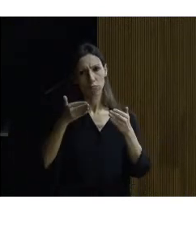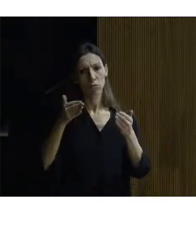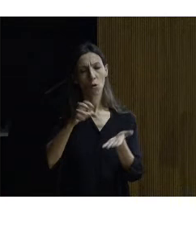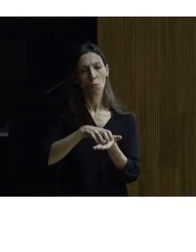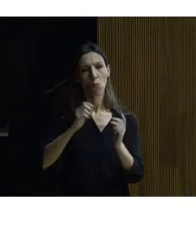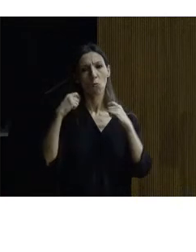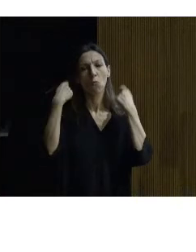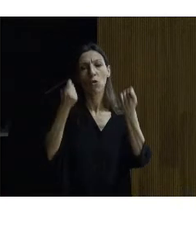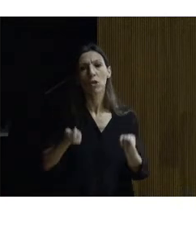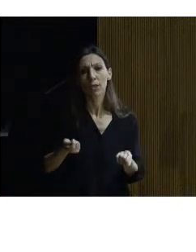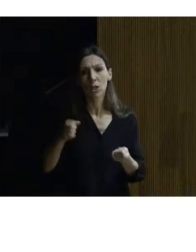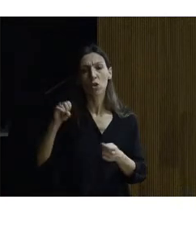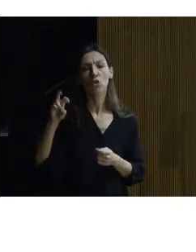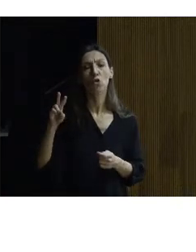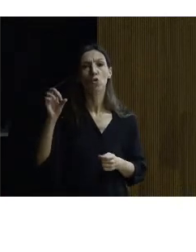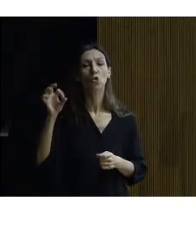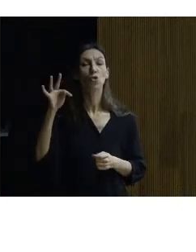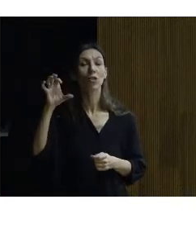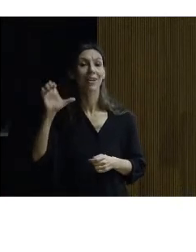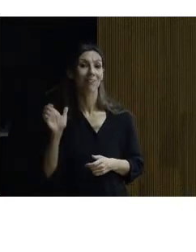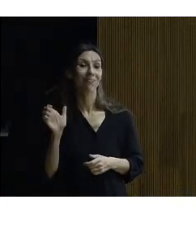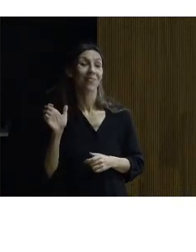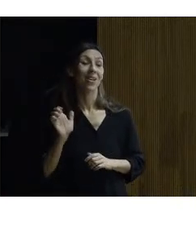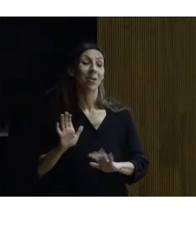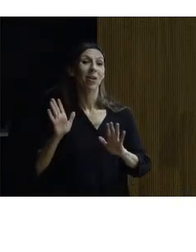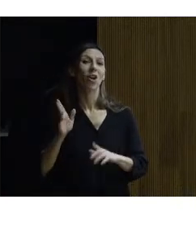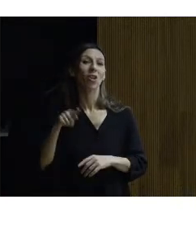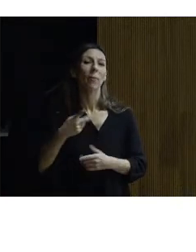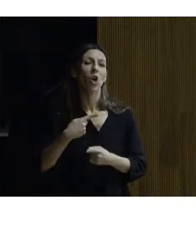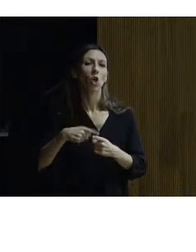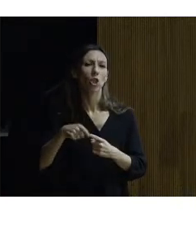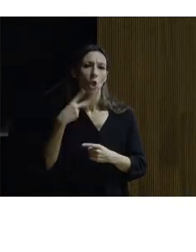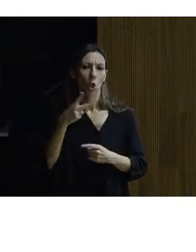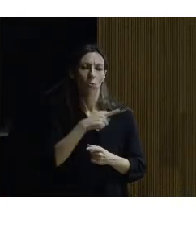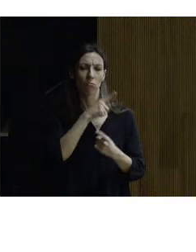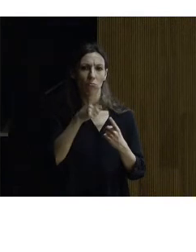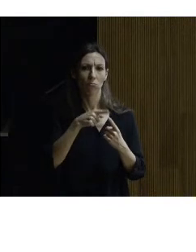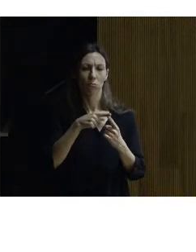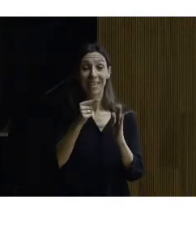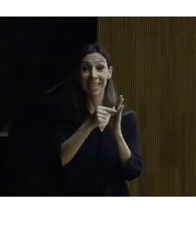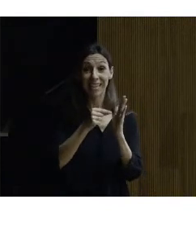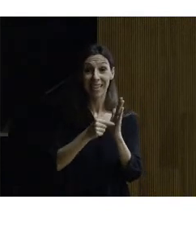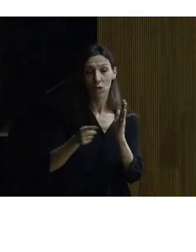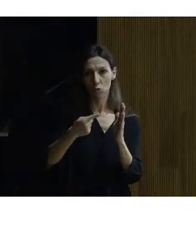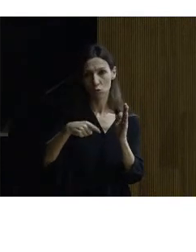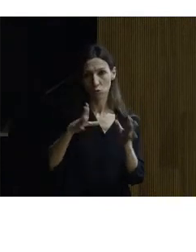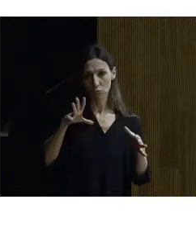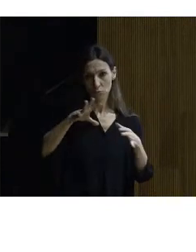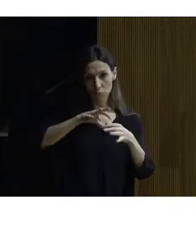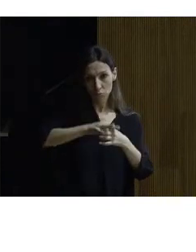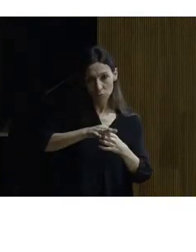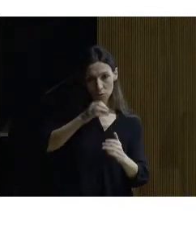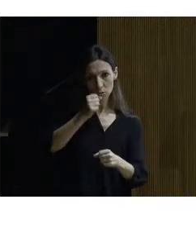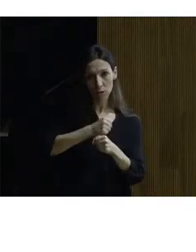previamente voy a hacer dos cosas hacer un poco los criterios que sobre los cuales trabajamos me parecen importantes